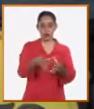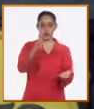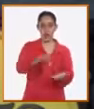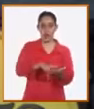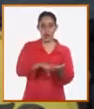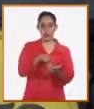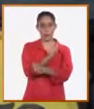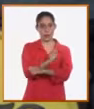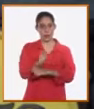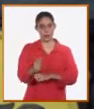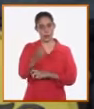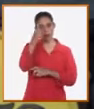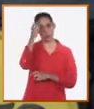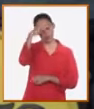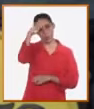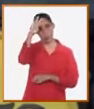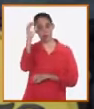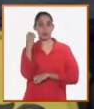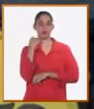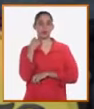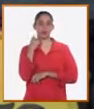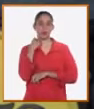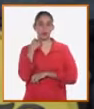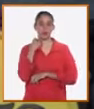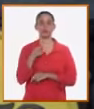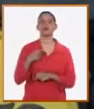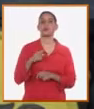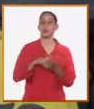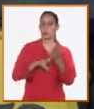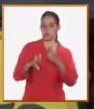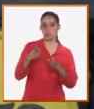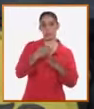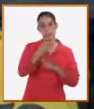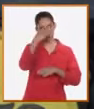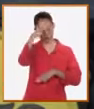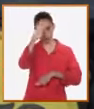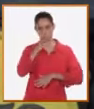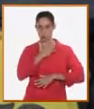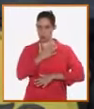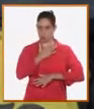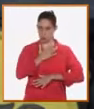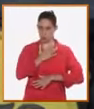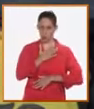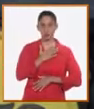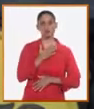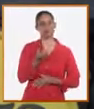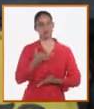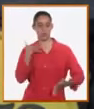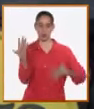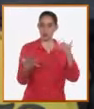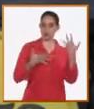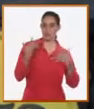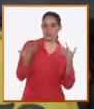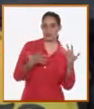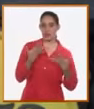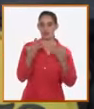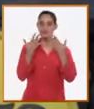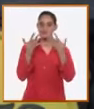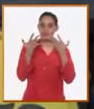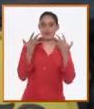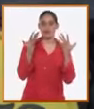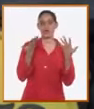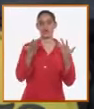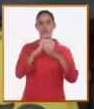cubano y como santiagueros, pues nos sentimos contentos porque ha sido